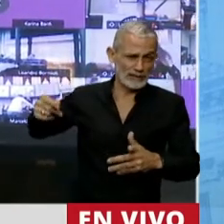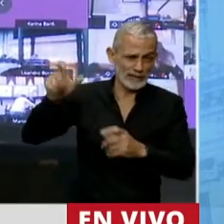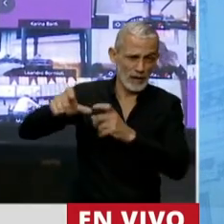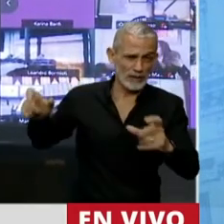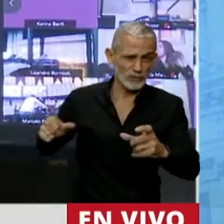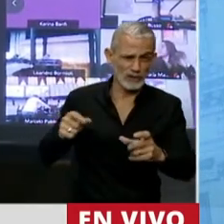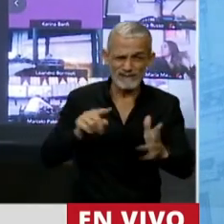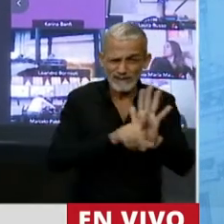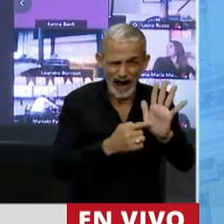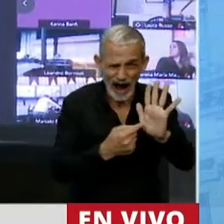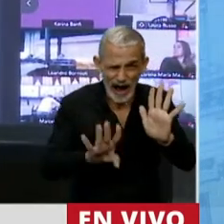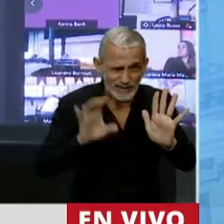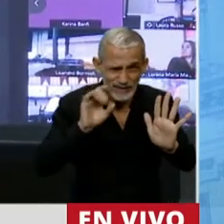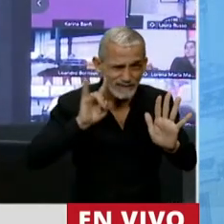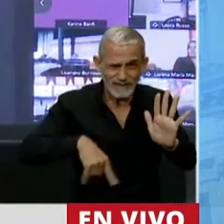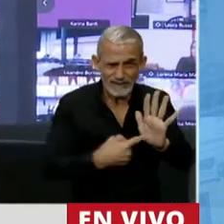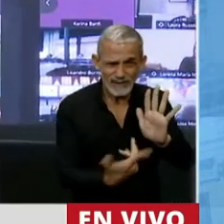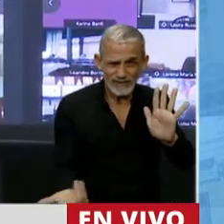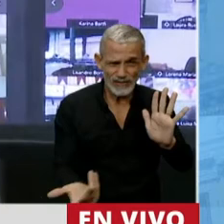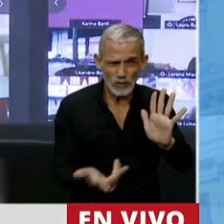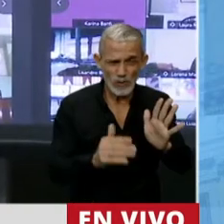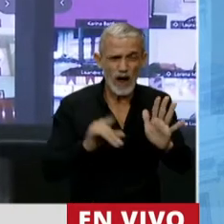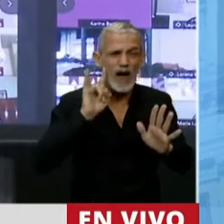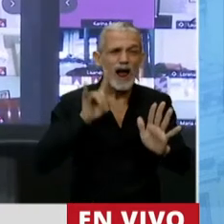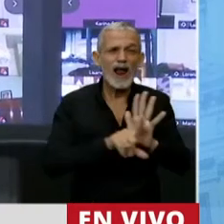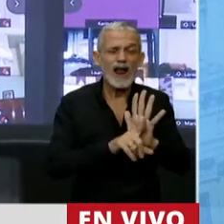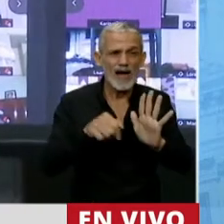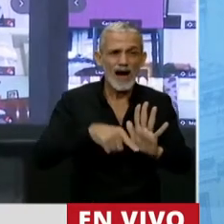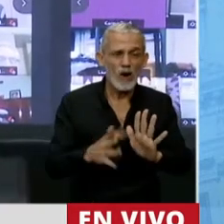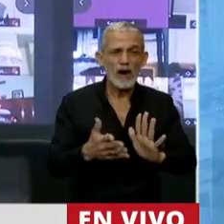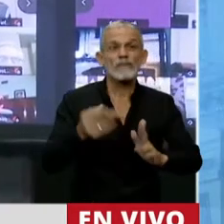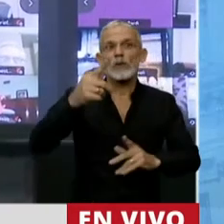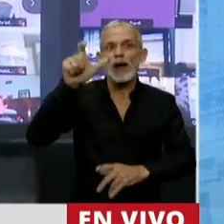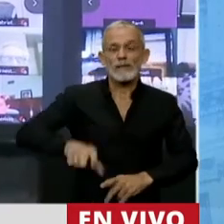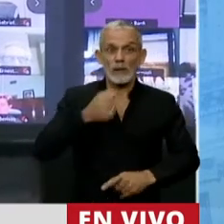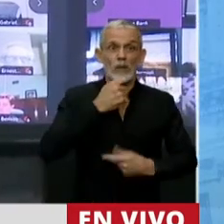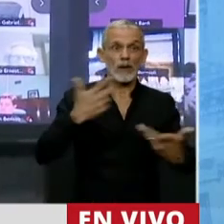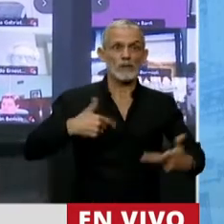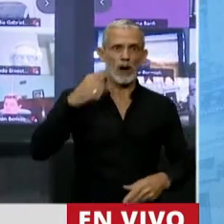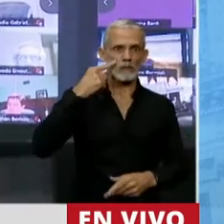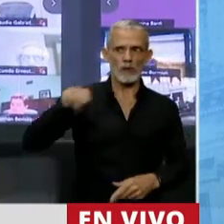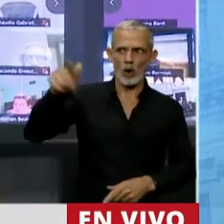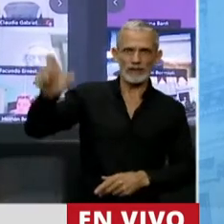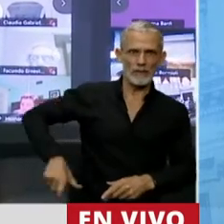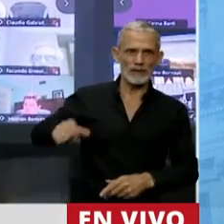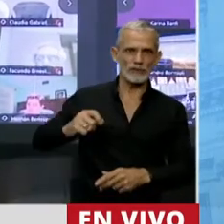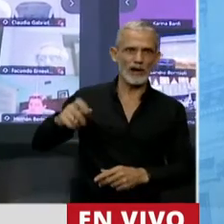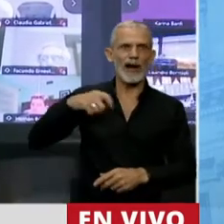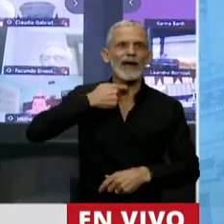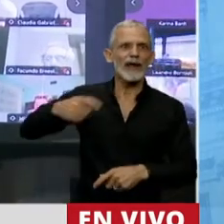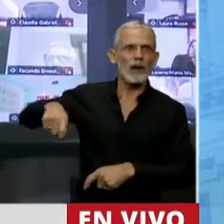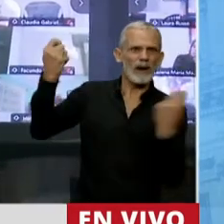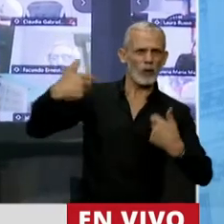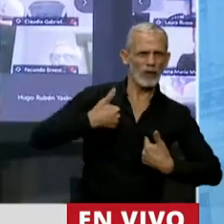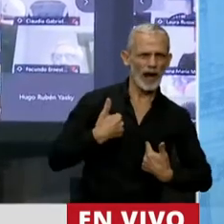absurda que se está proponiendo. Incluso alguien quedaría expuesto al hecho deliberado de un tercero que lo quiere perjudicar